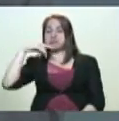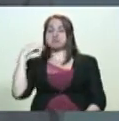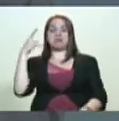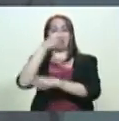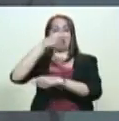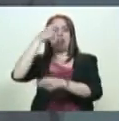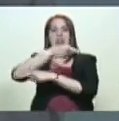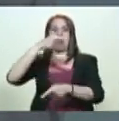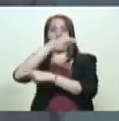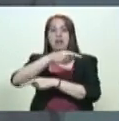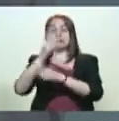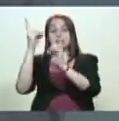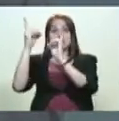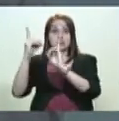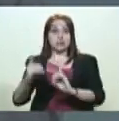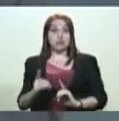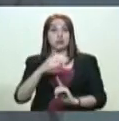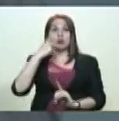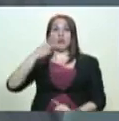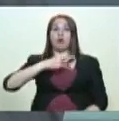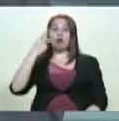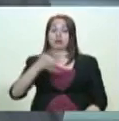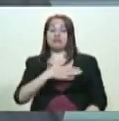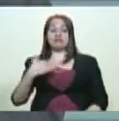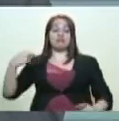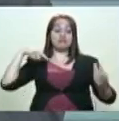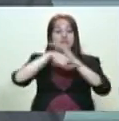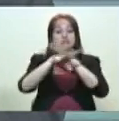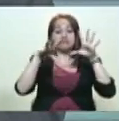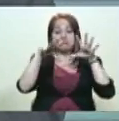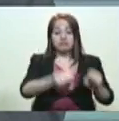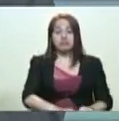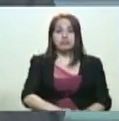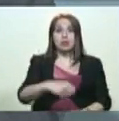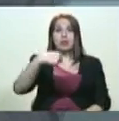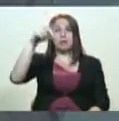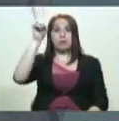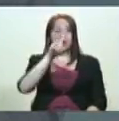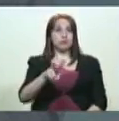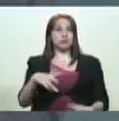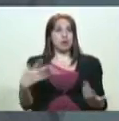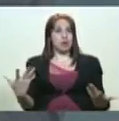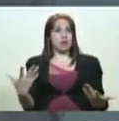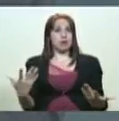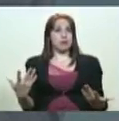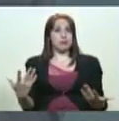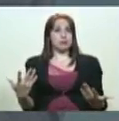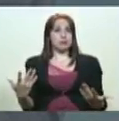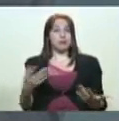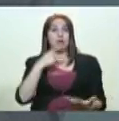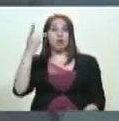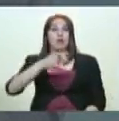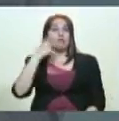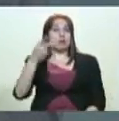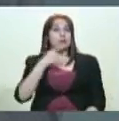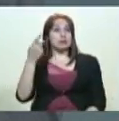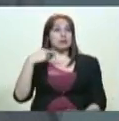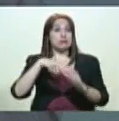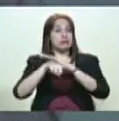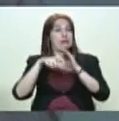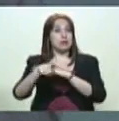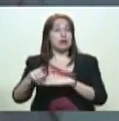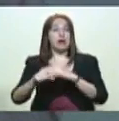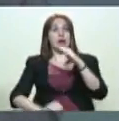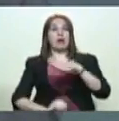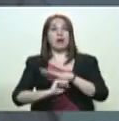hay decisiones políticas de injerencia que tienen eco en los factores de la política interna. Y eso se sienten apoyados